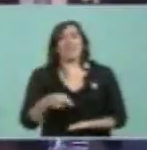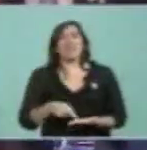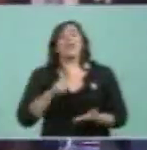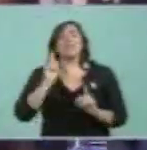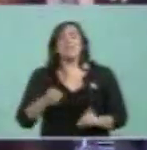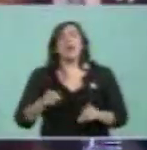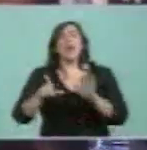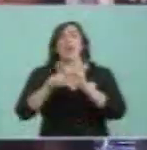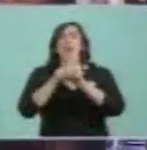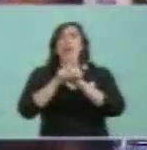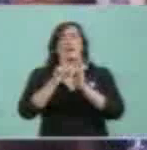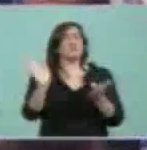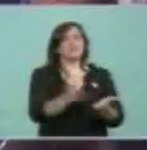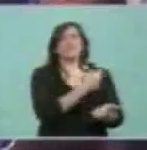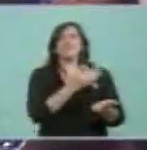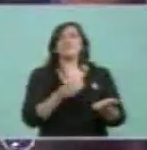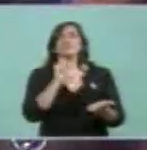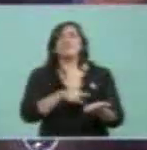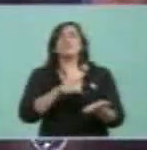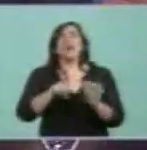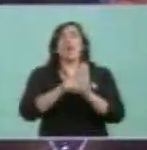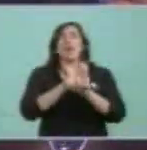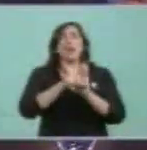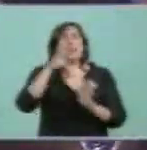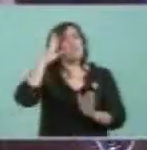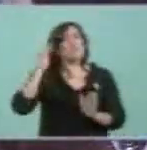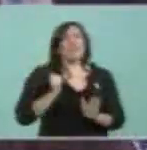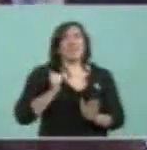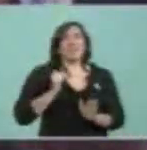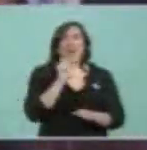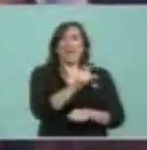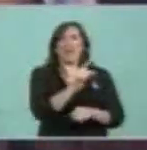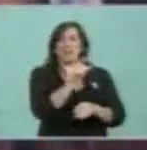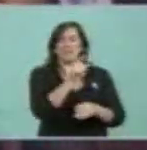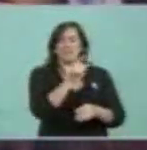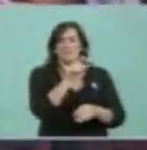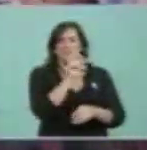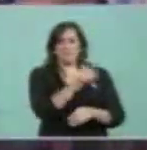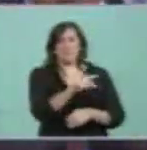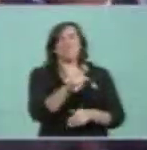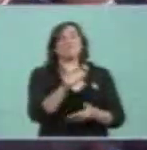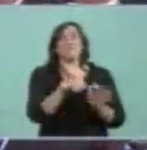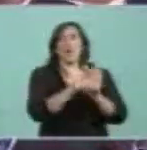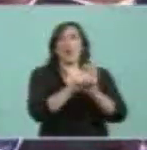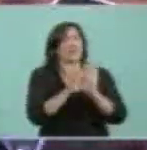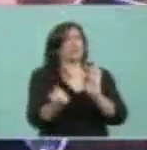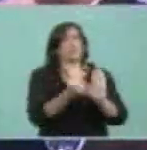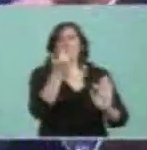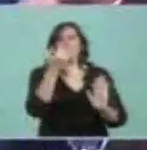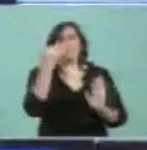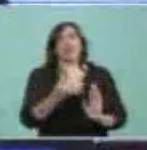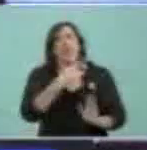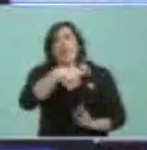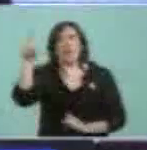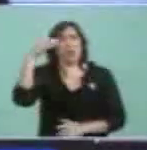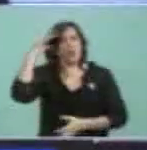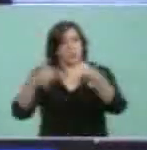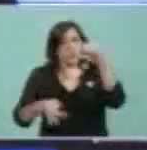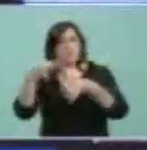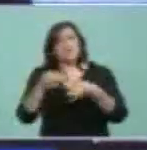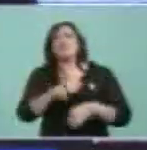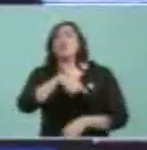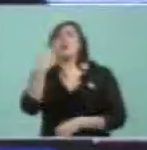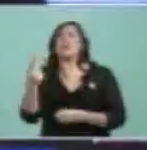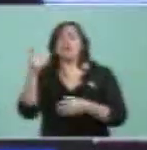de las leyes de obediencia de vida y punto final, otro cuando se generaron los proyectos